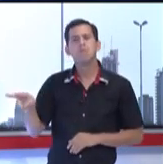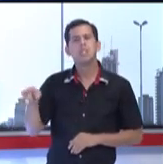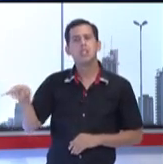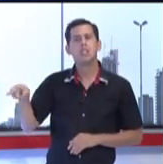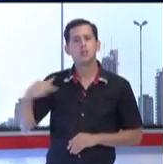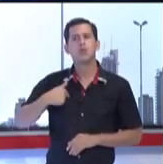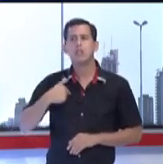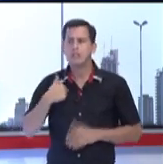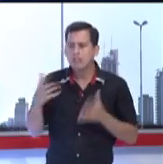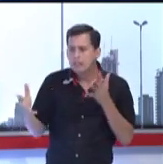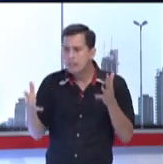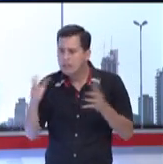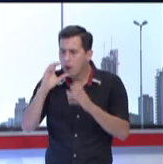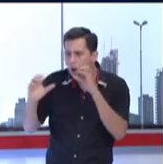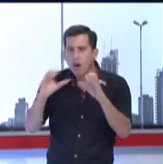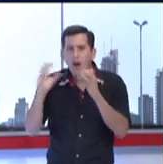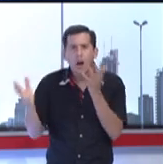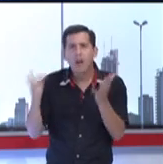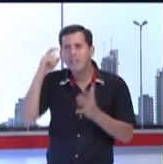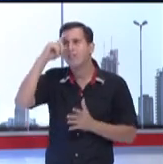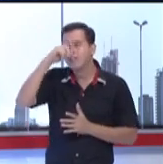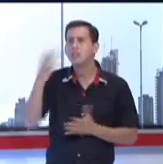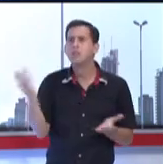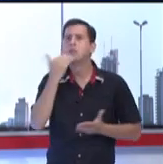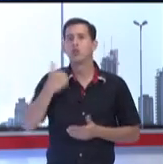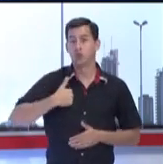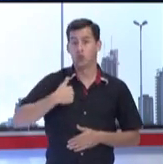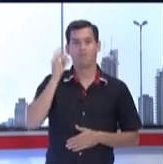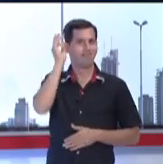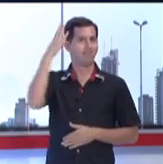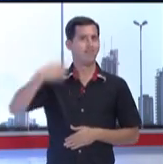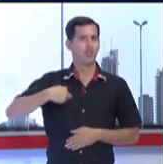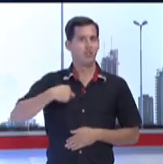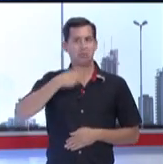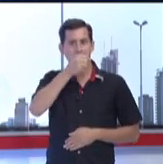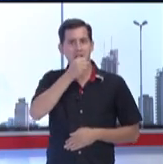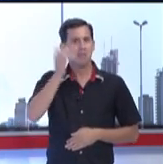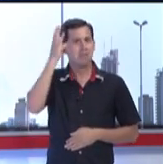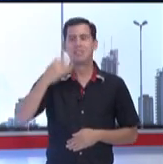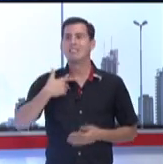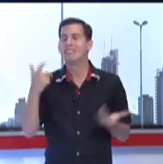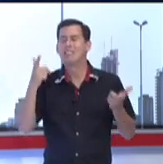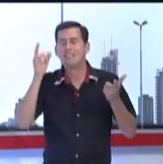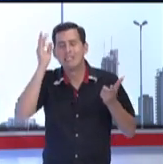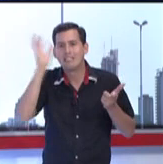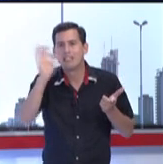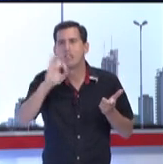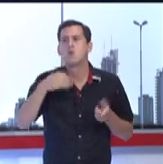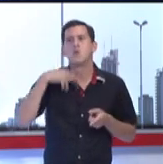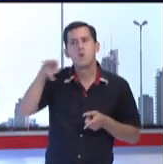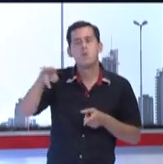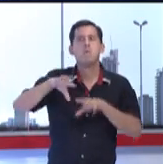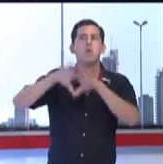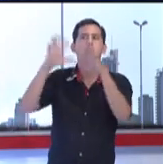expresarme en algunas que otras palabras, pero para nosotros que no estamos metidos mucho en eso, es complicado. Es complicado, es un mundo demasiado